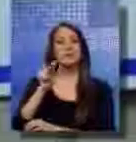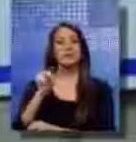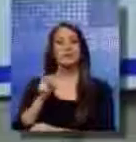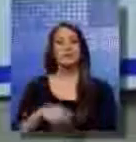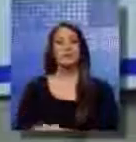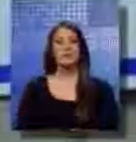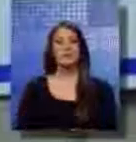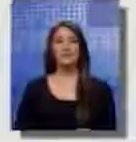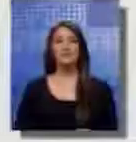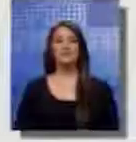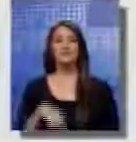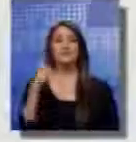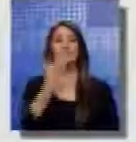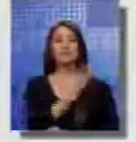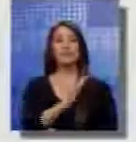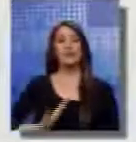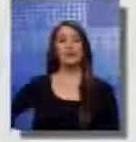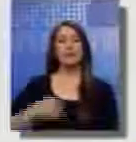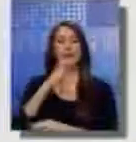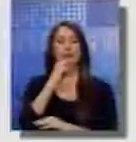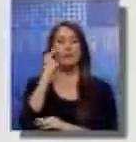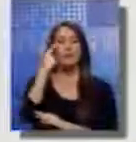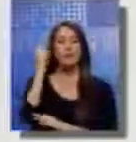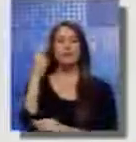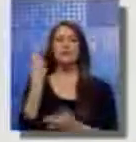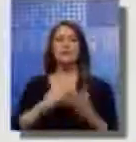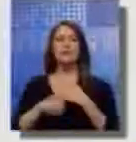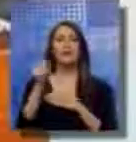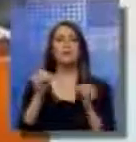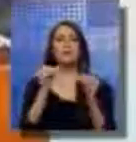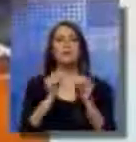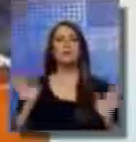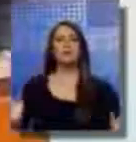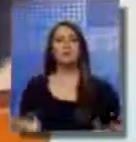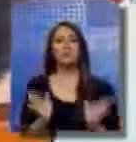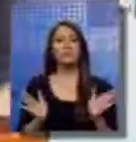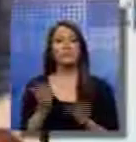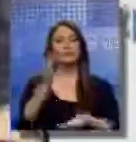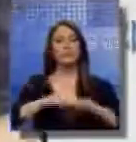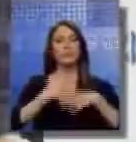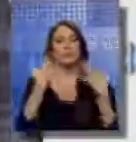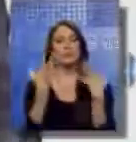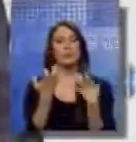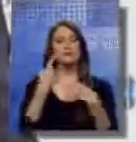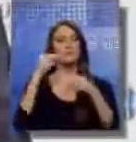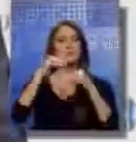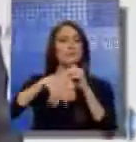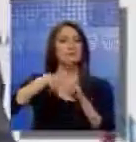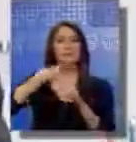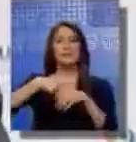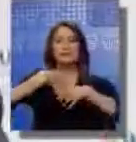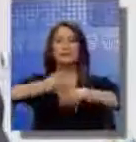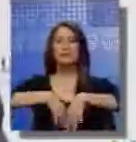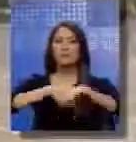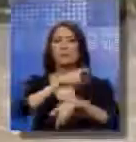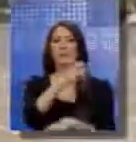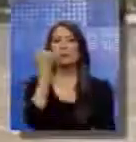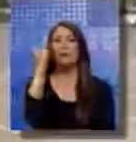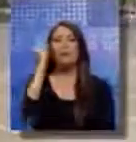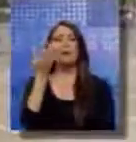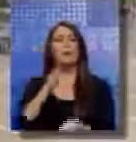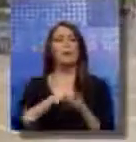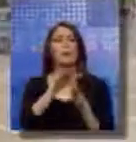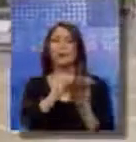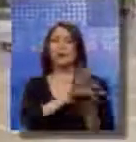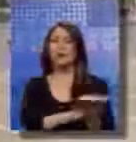Para el presidente de la república Rafael Correa, quienes promueven movilizaciones en varios puntos del país, están utilizando como pretexto los proyectos de ley de